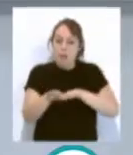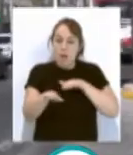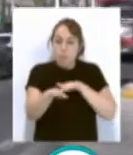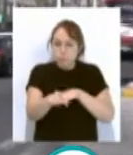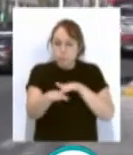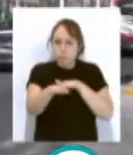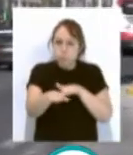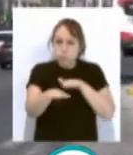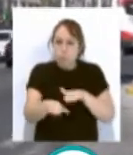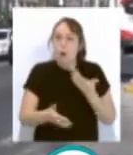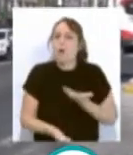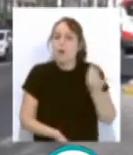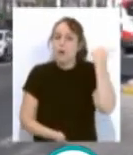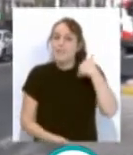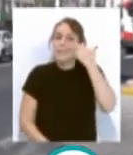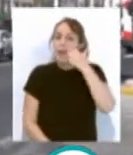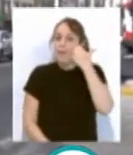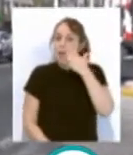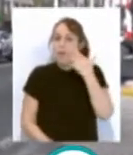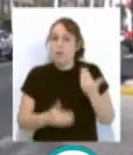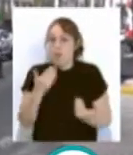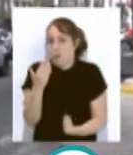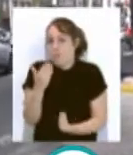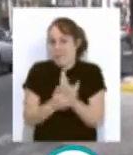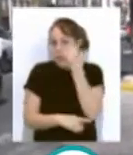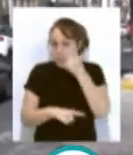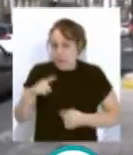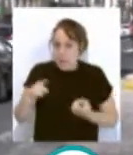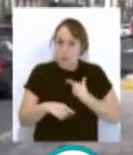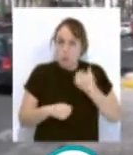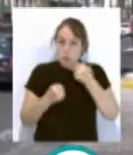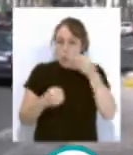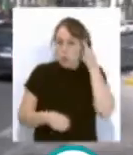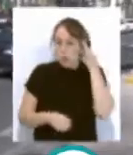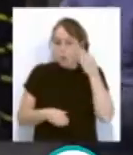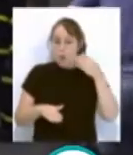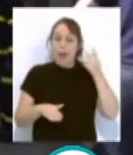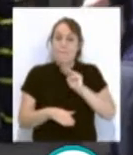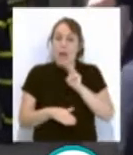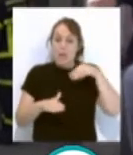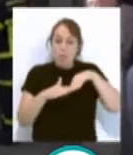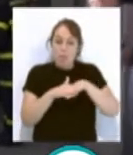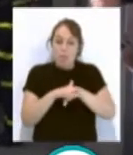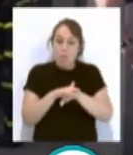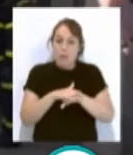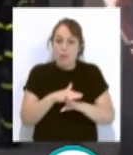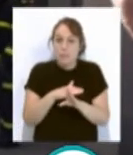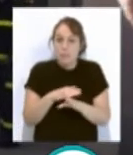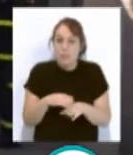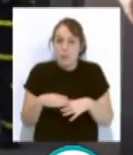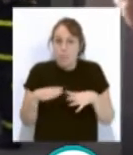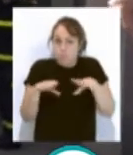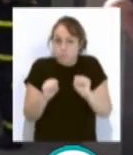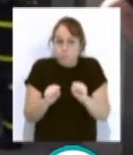Ocurría este sábado a mediodía. La conductora del vehículo que se disponía a acceder al parking quedó atrapada con la puerta de acceso cuando